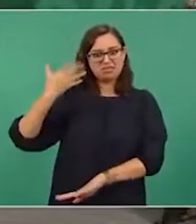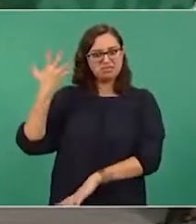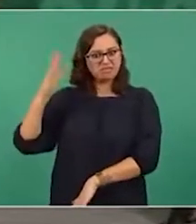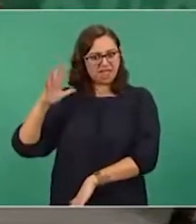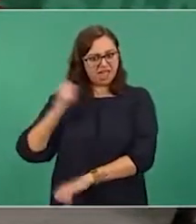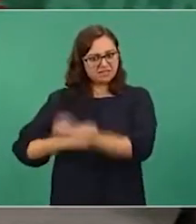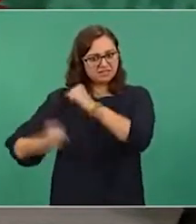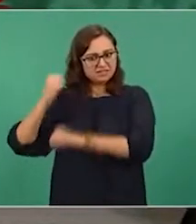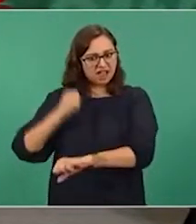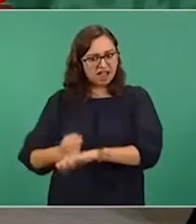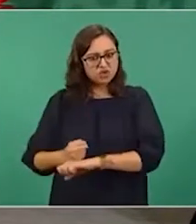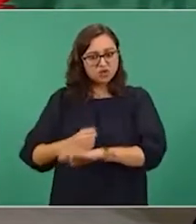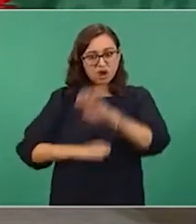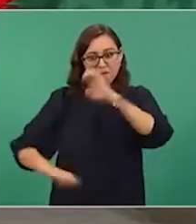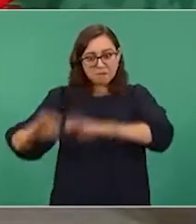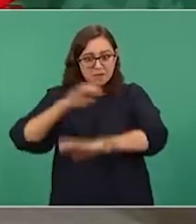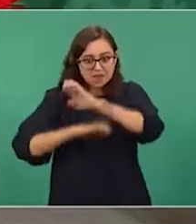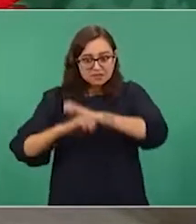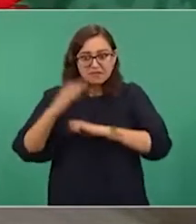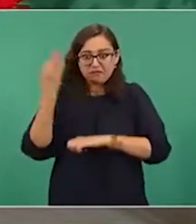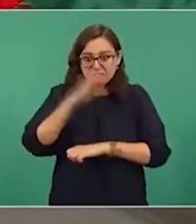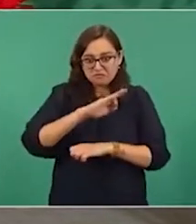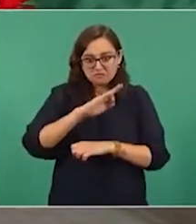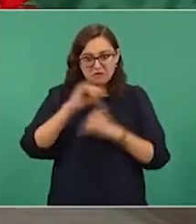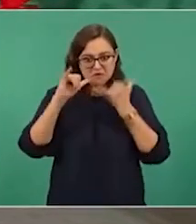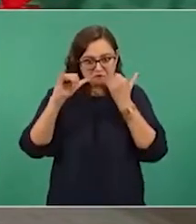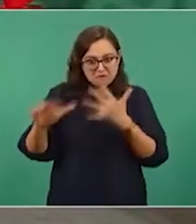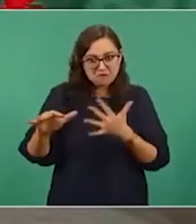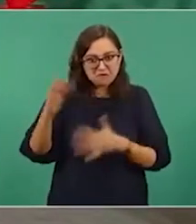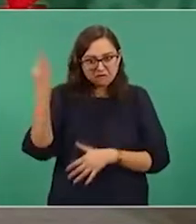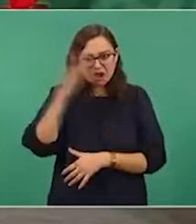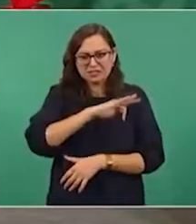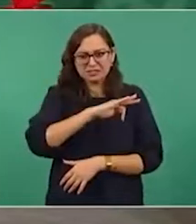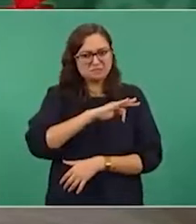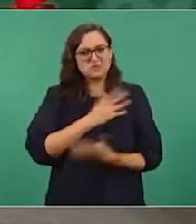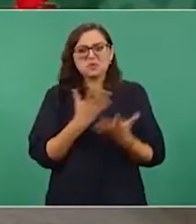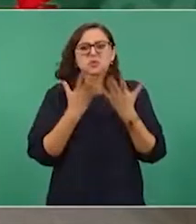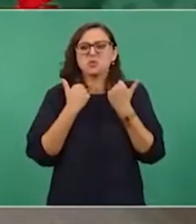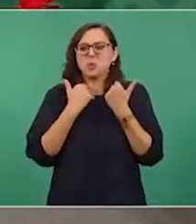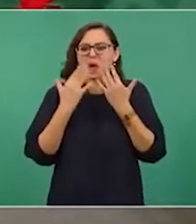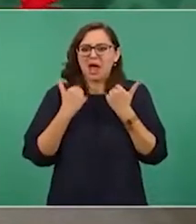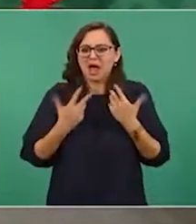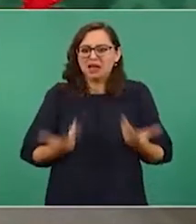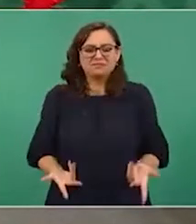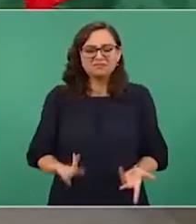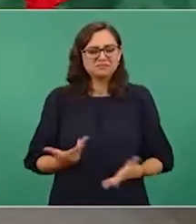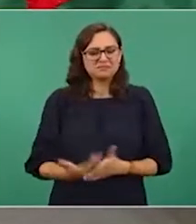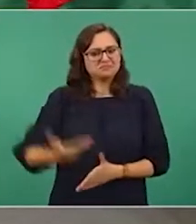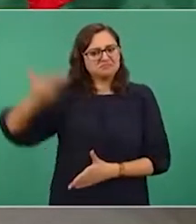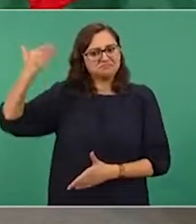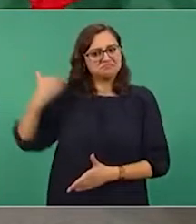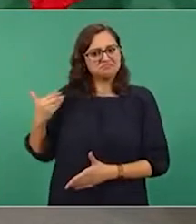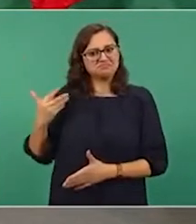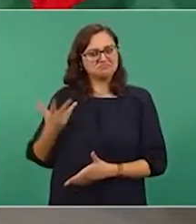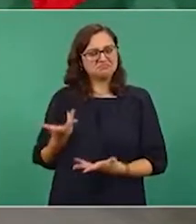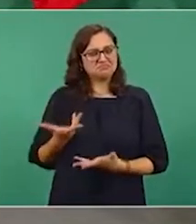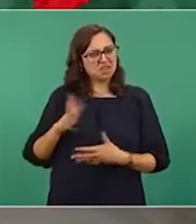se introdujo, de repente